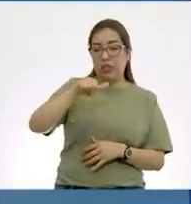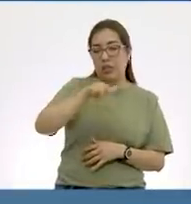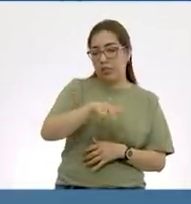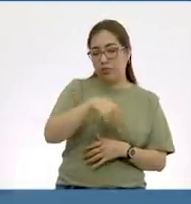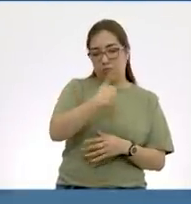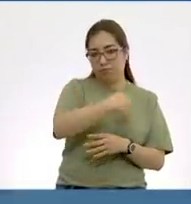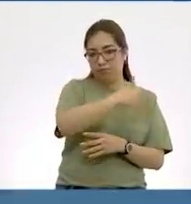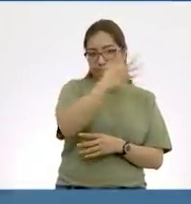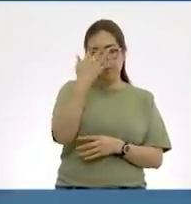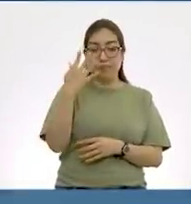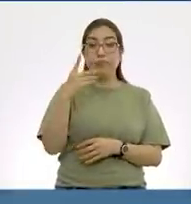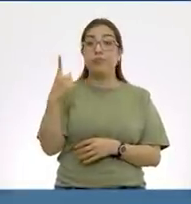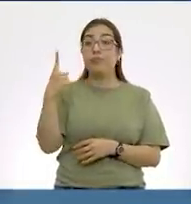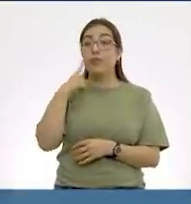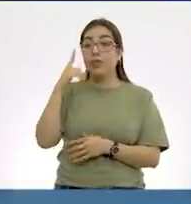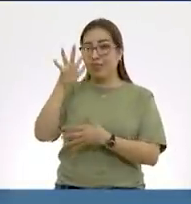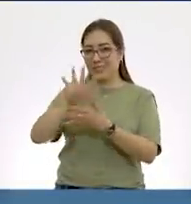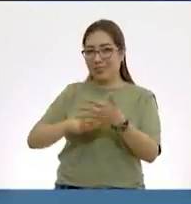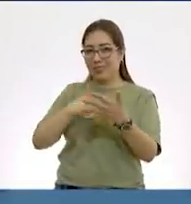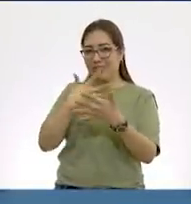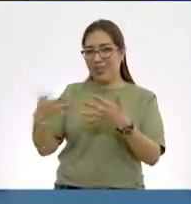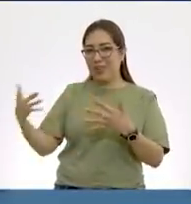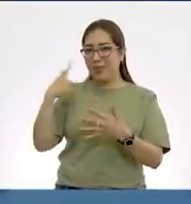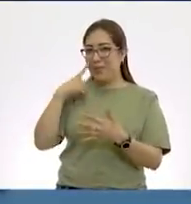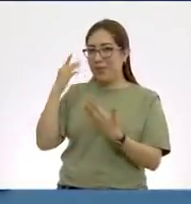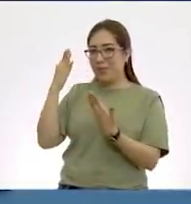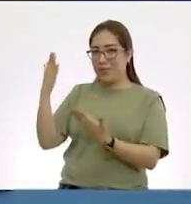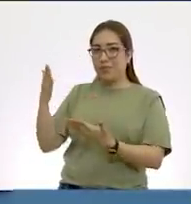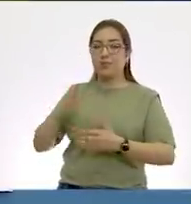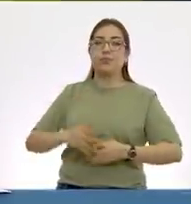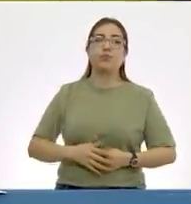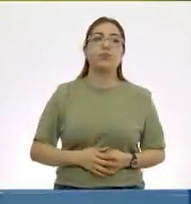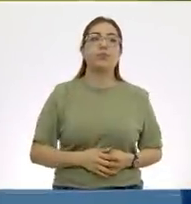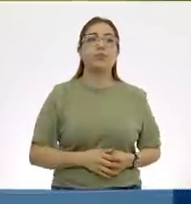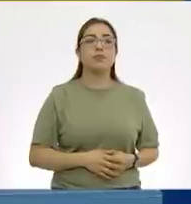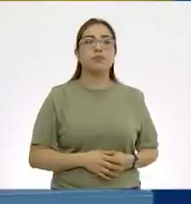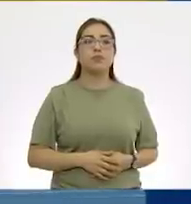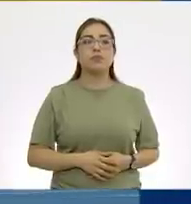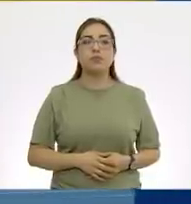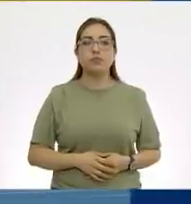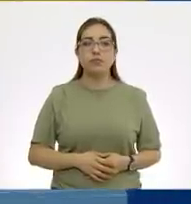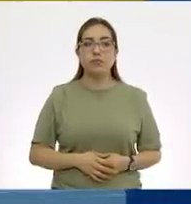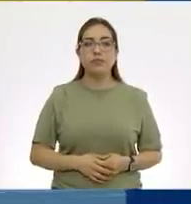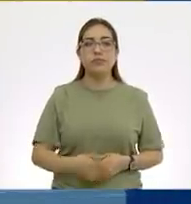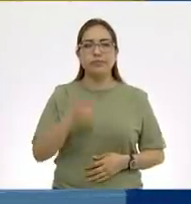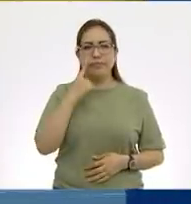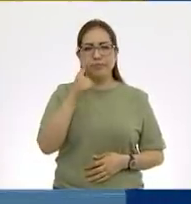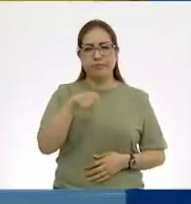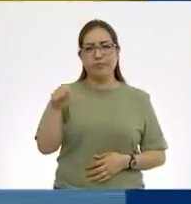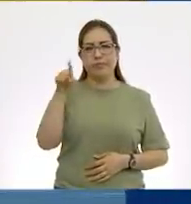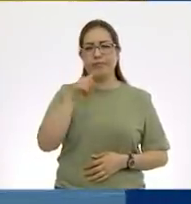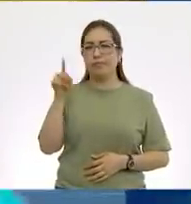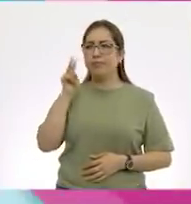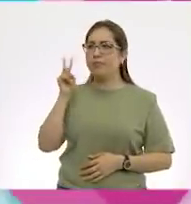una tabla, que quiero que observen nuestros alumnos en casa, donde vamos a poder observar